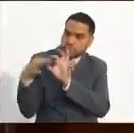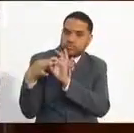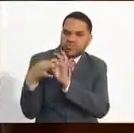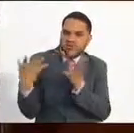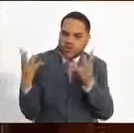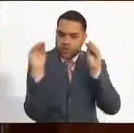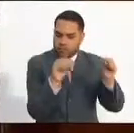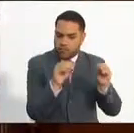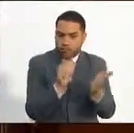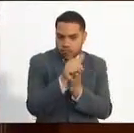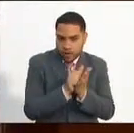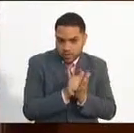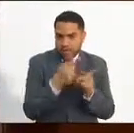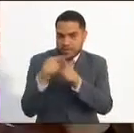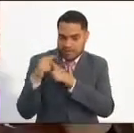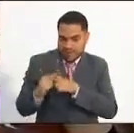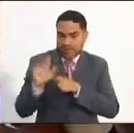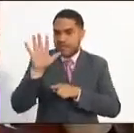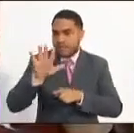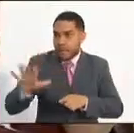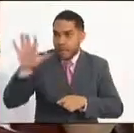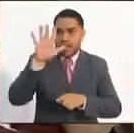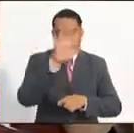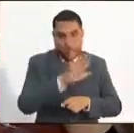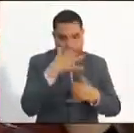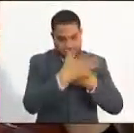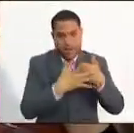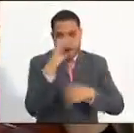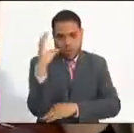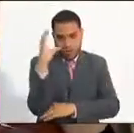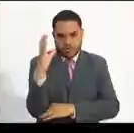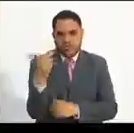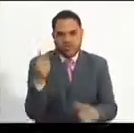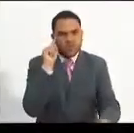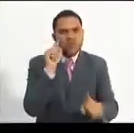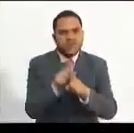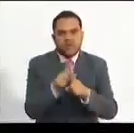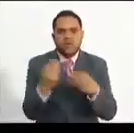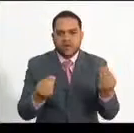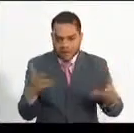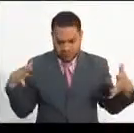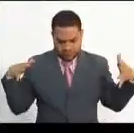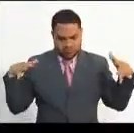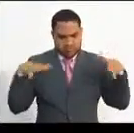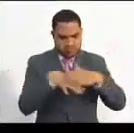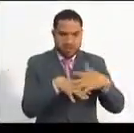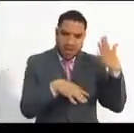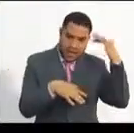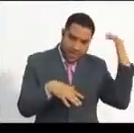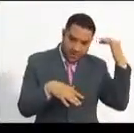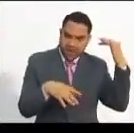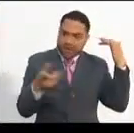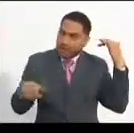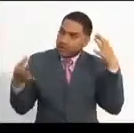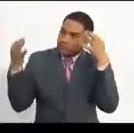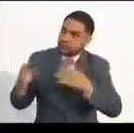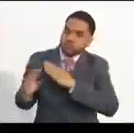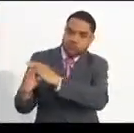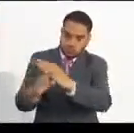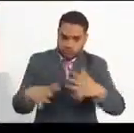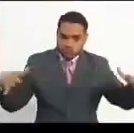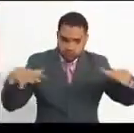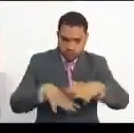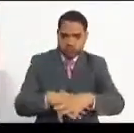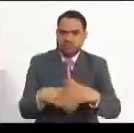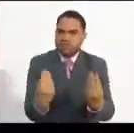formación en las diferentes regionales del país, la cual tiene como objetivo enlazar la parte académica con la seguridad para contribuir a un